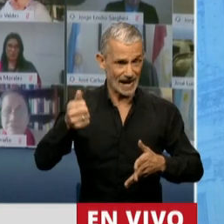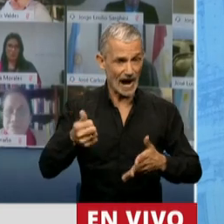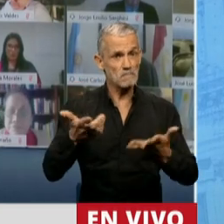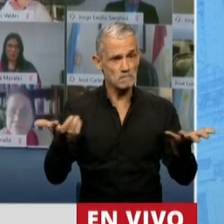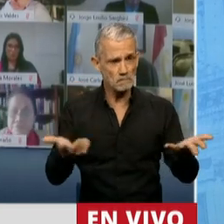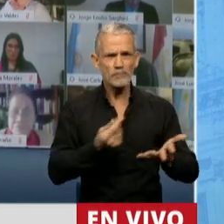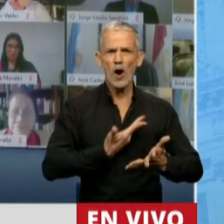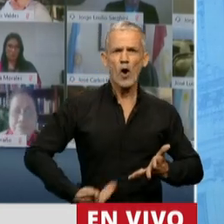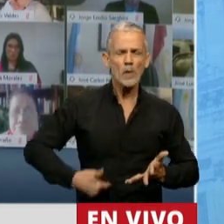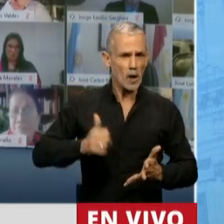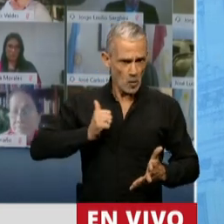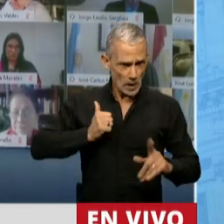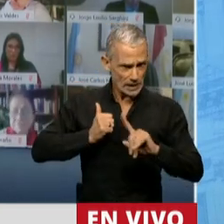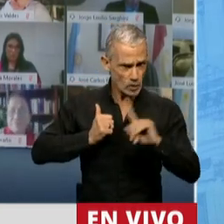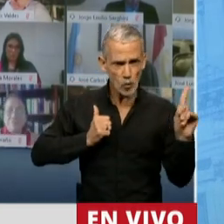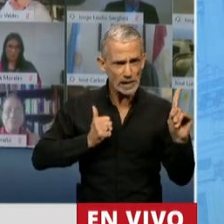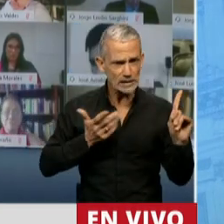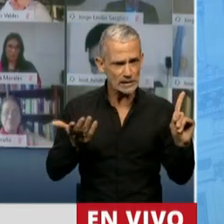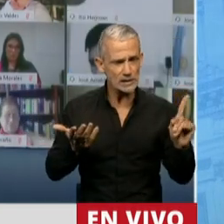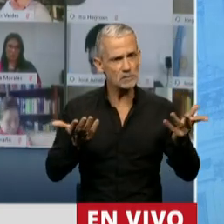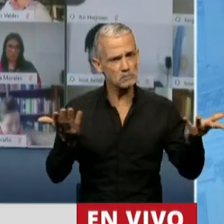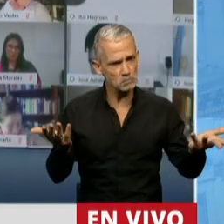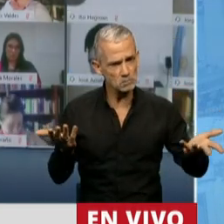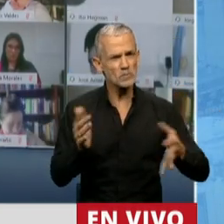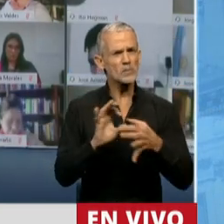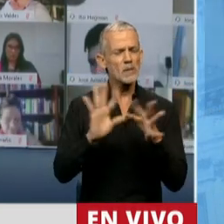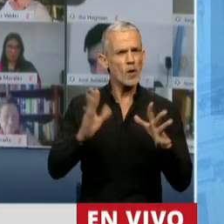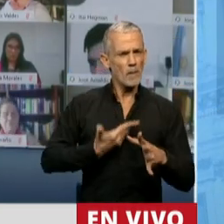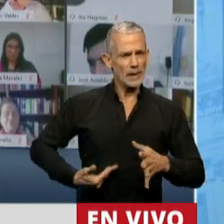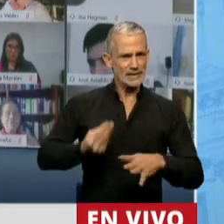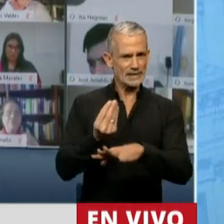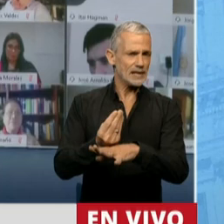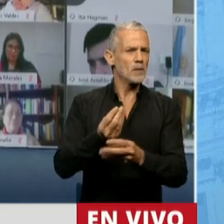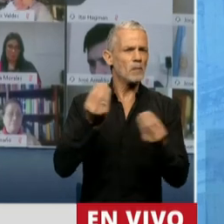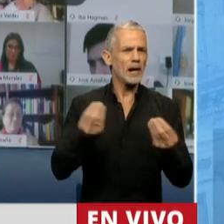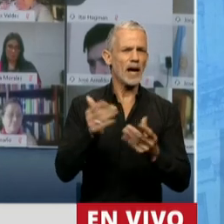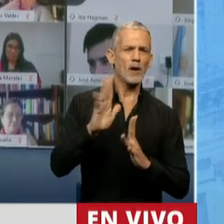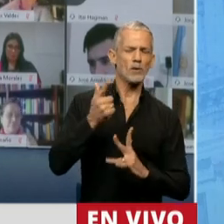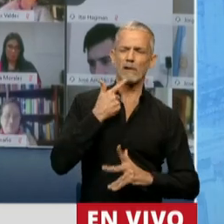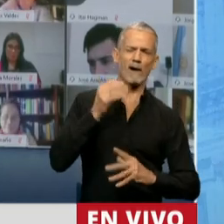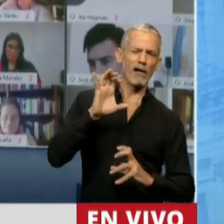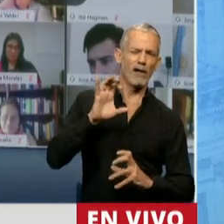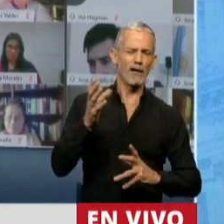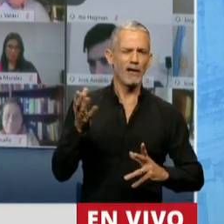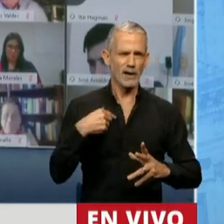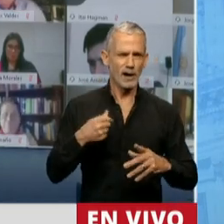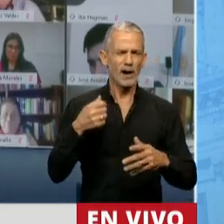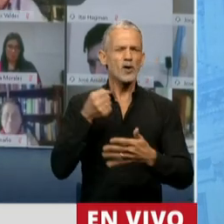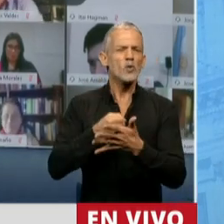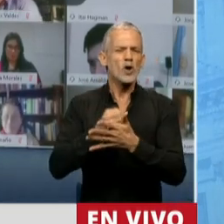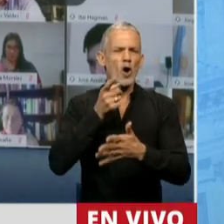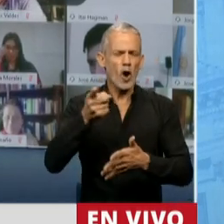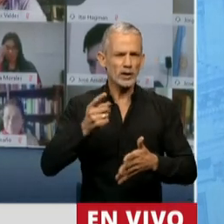un gobierno de FAN. Y esto señalado, sobre todo para los cínicos que dicen haber luchado contra la dictadura.